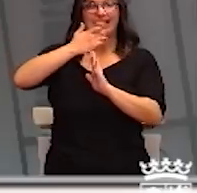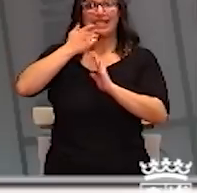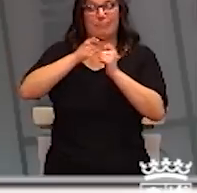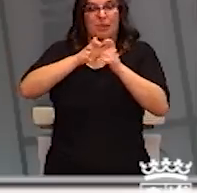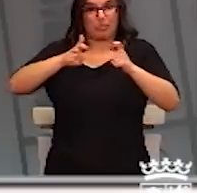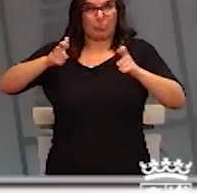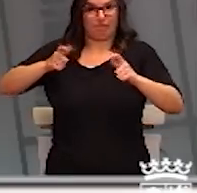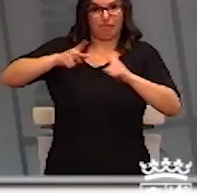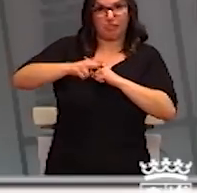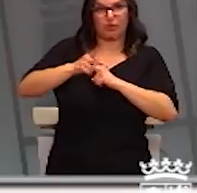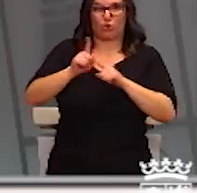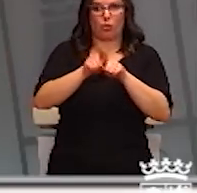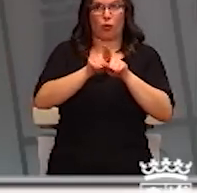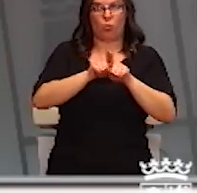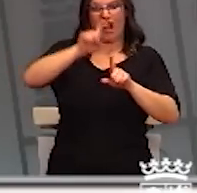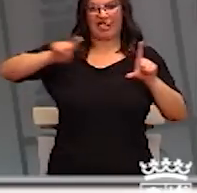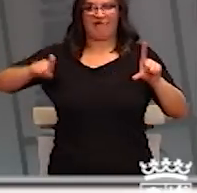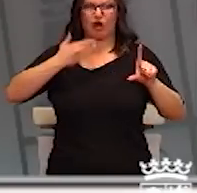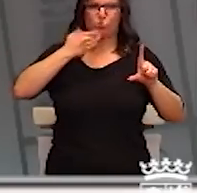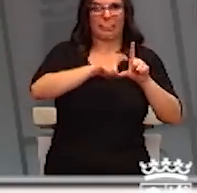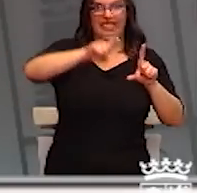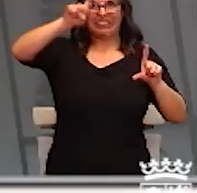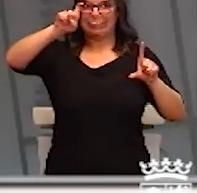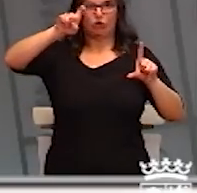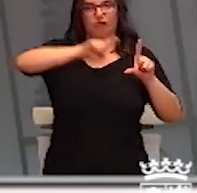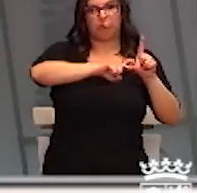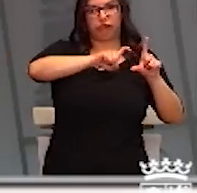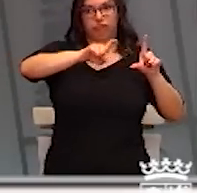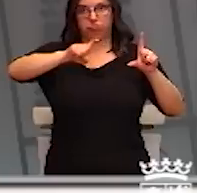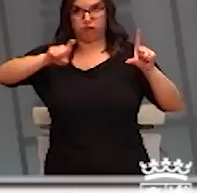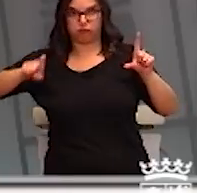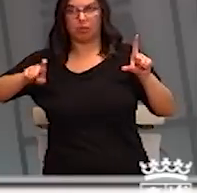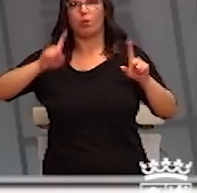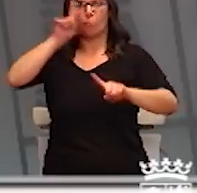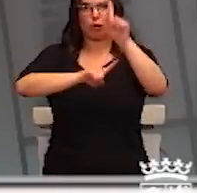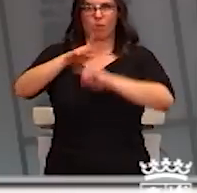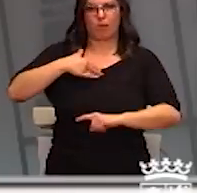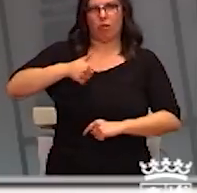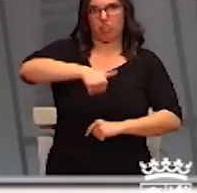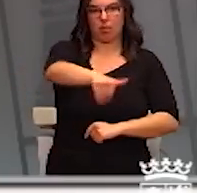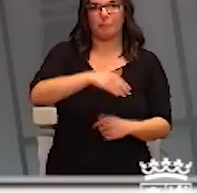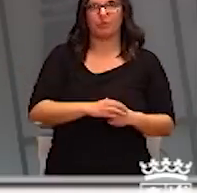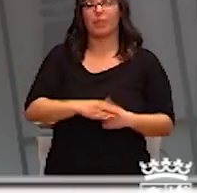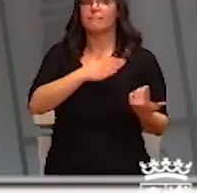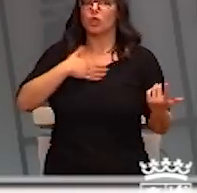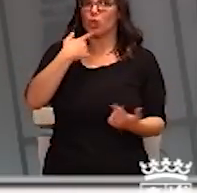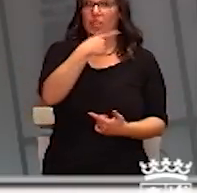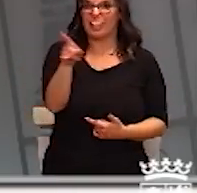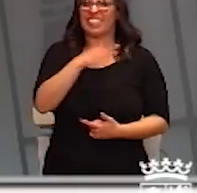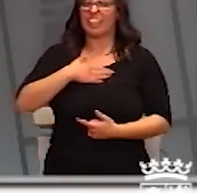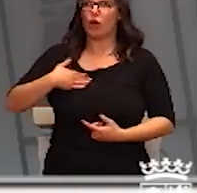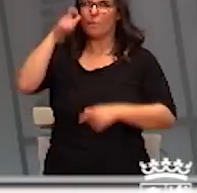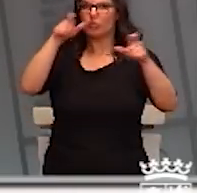curva de crecimiento, pues podemos tener un problema como el que hemos tenido. Si también quiero decirles, y eso me gustaría que la población general lo